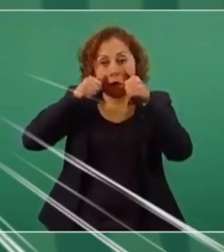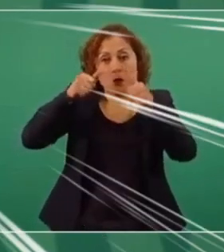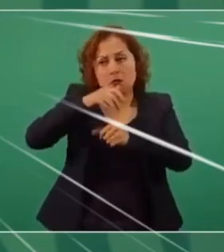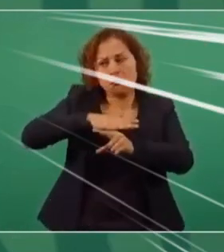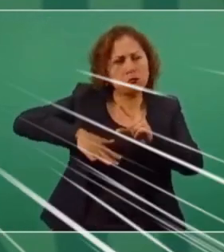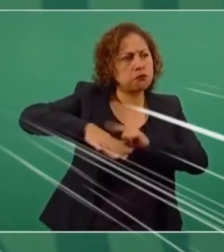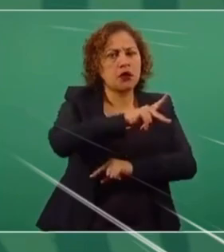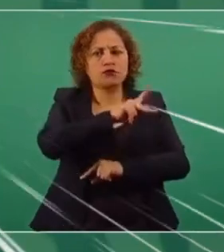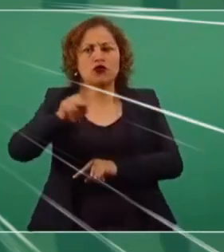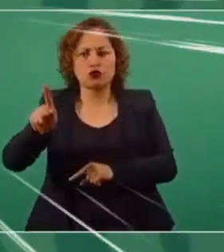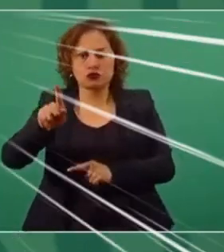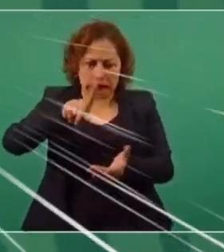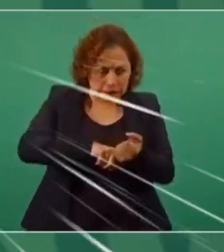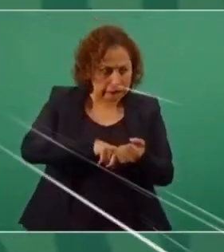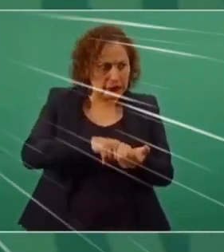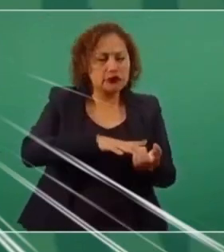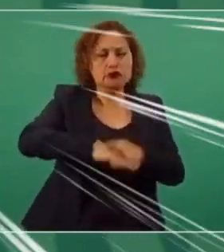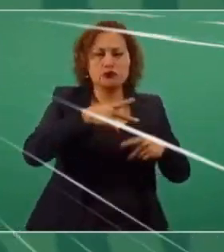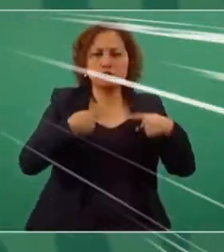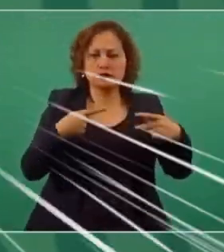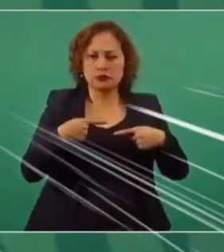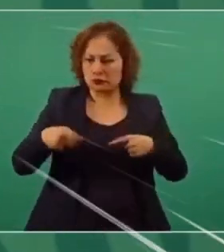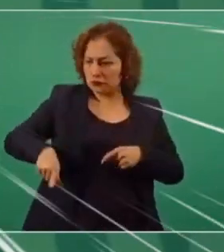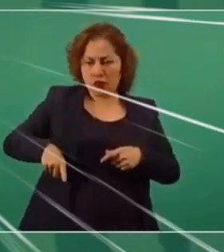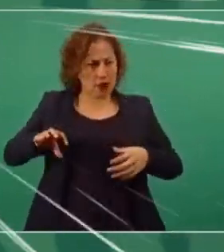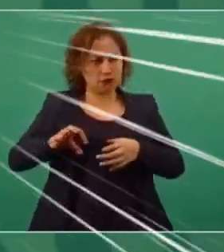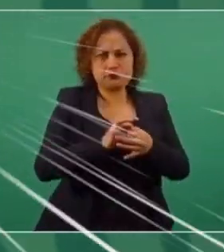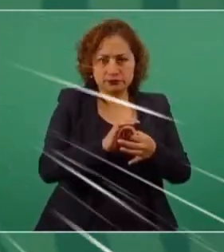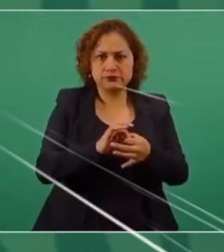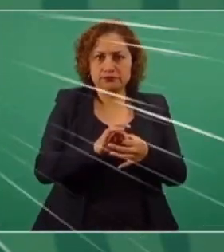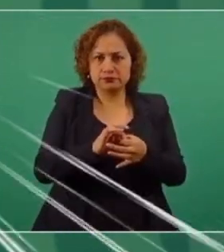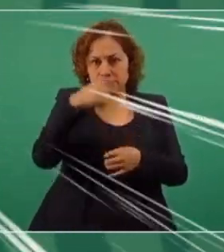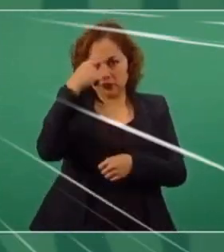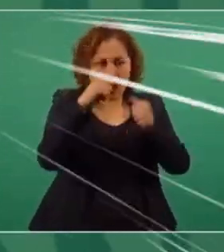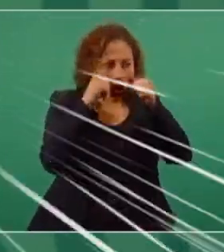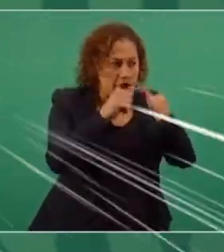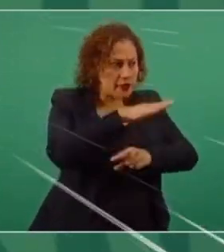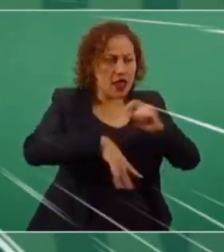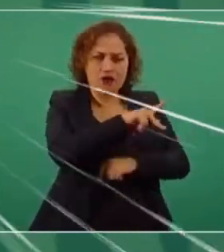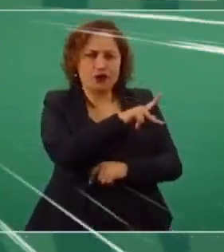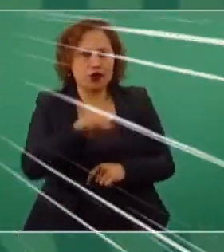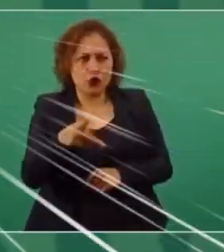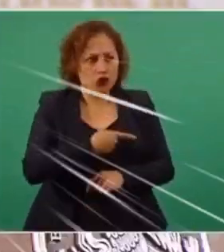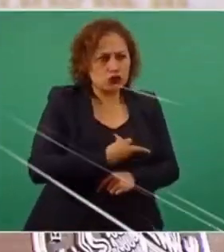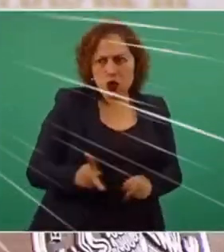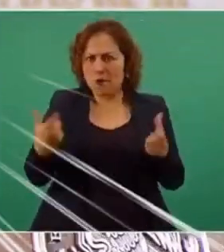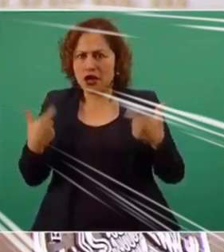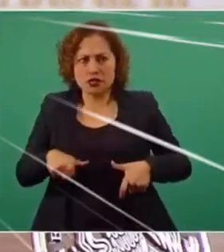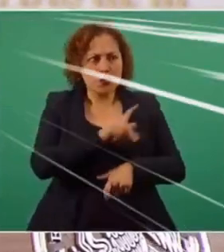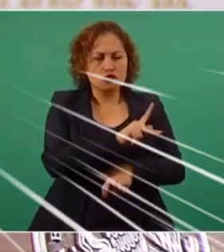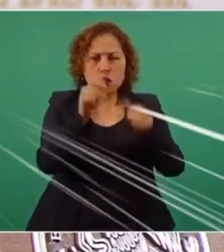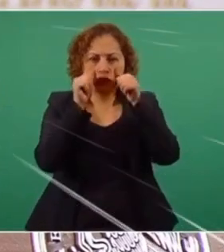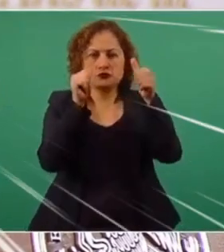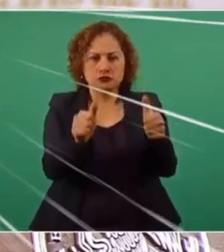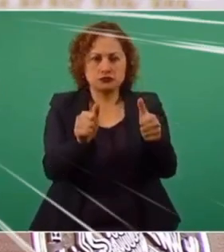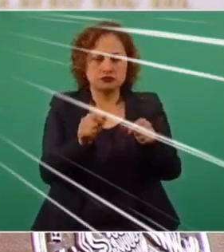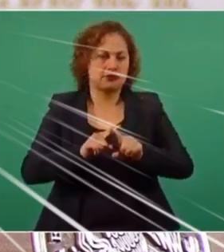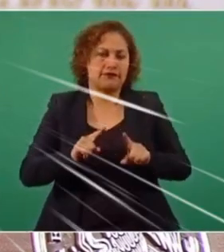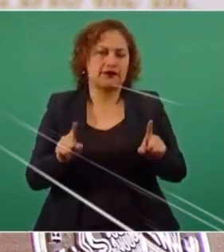que es un gobierno del pueblo, para el pueblo, con el pueblo. Un gobierno para pobres y para ricos, para todos, no un gobierno faccioso,